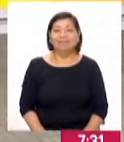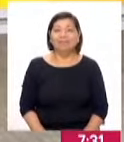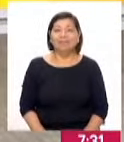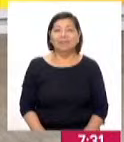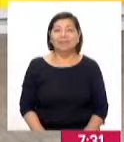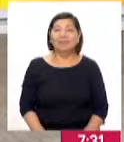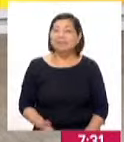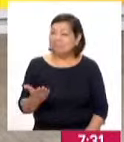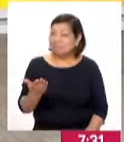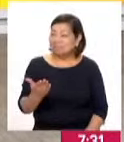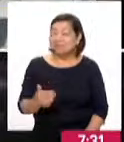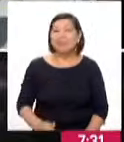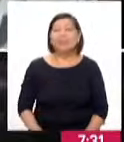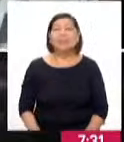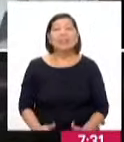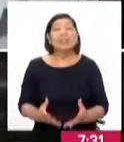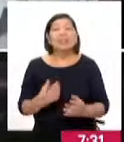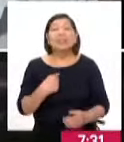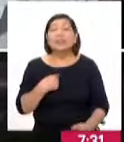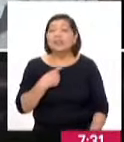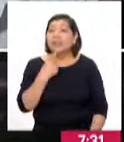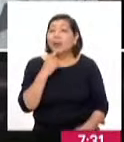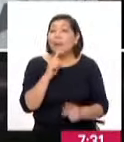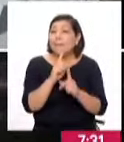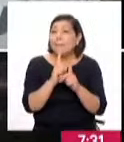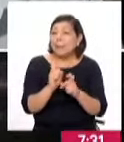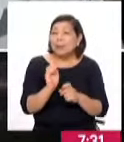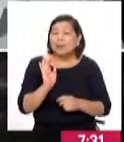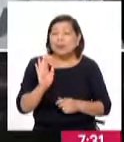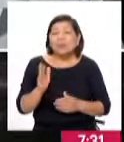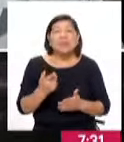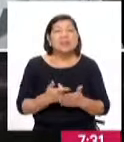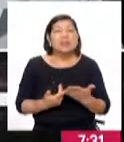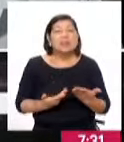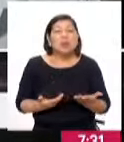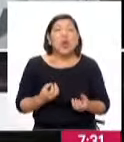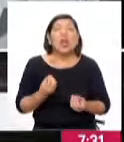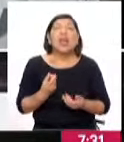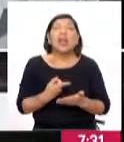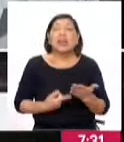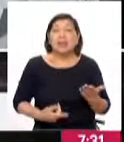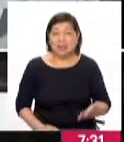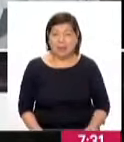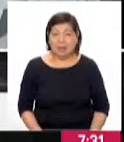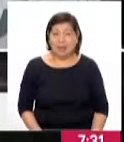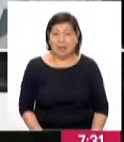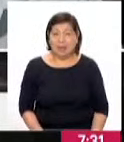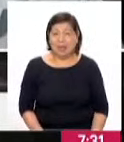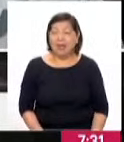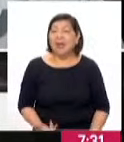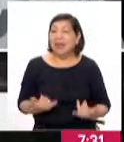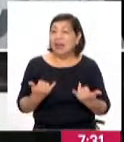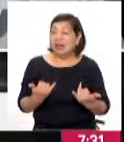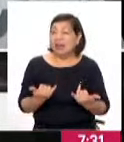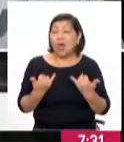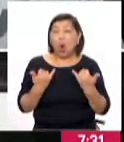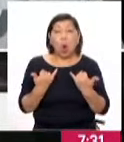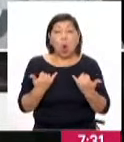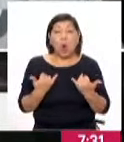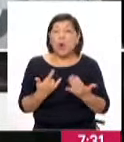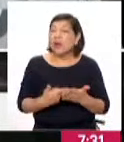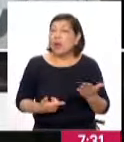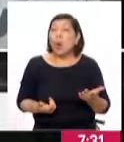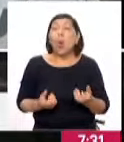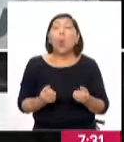Adelante. Lo que queremos conocer es en qué consta esta actividad el día de hoy,